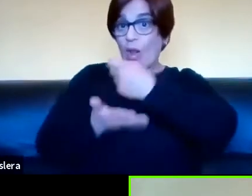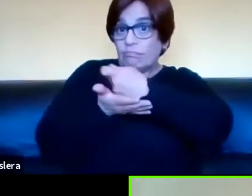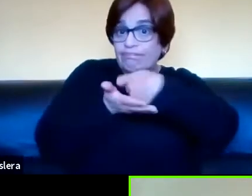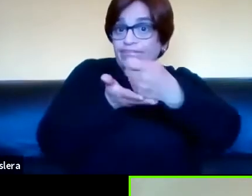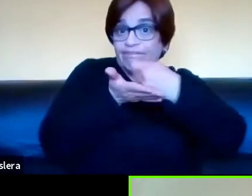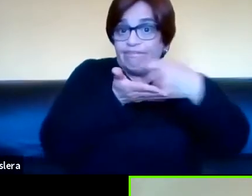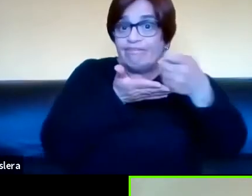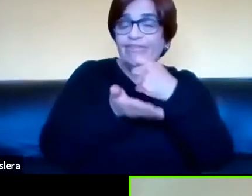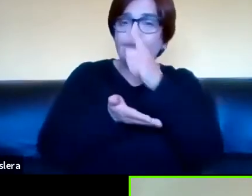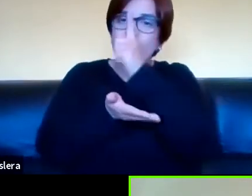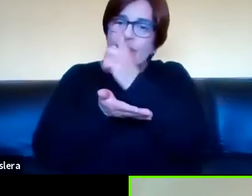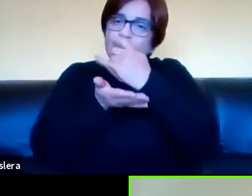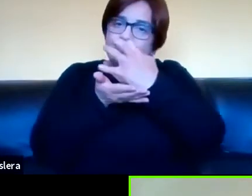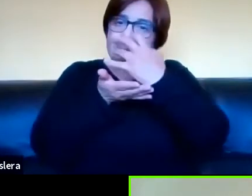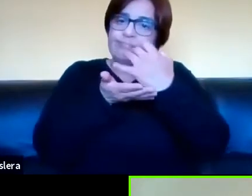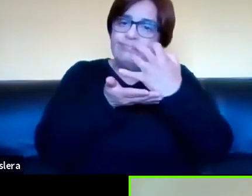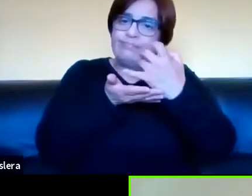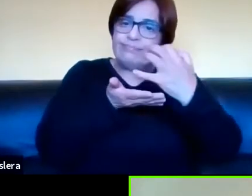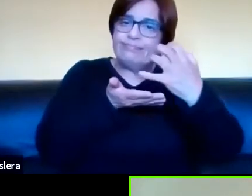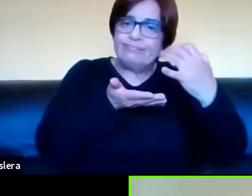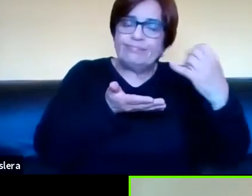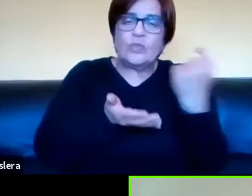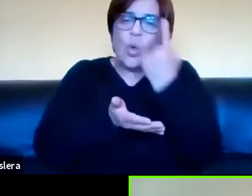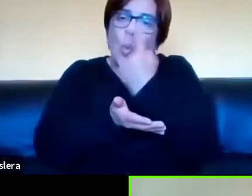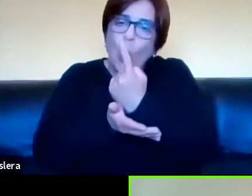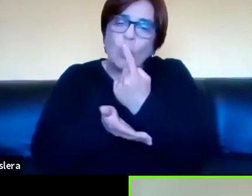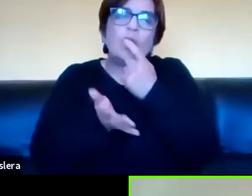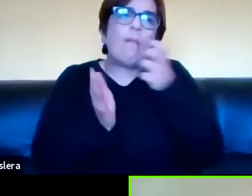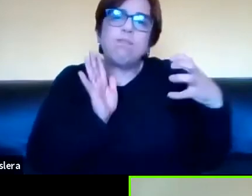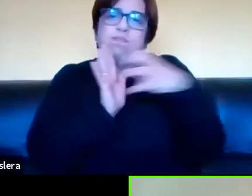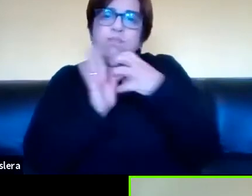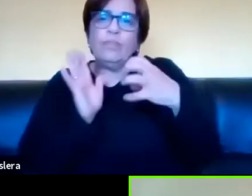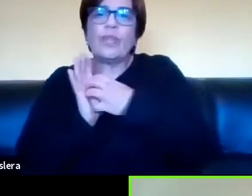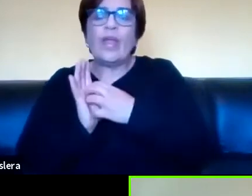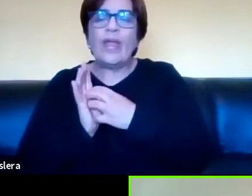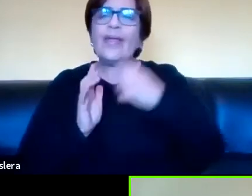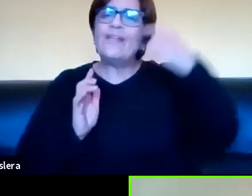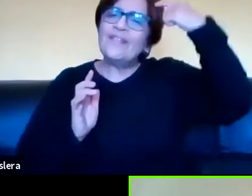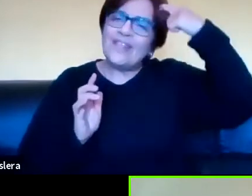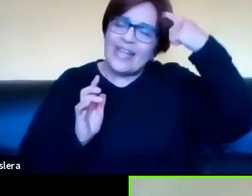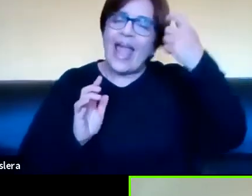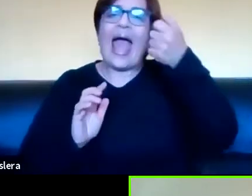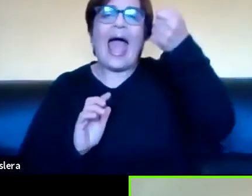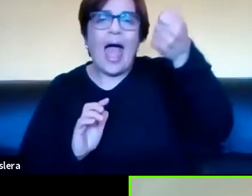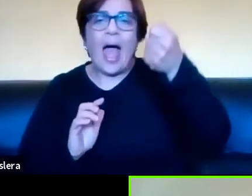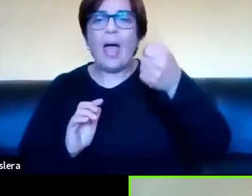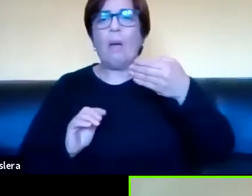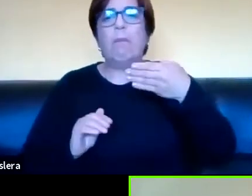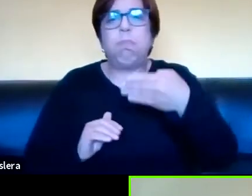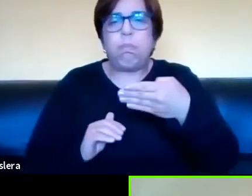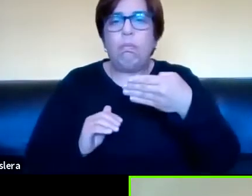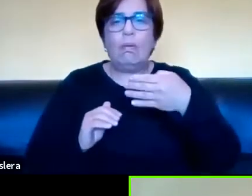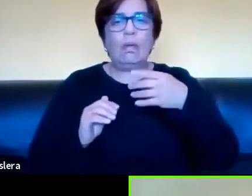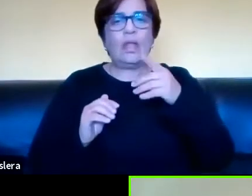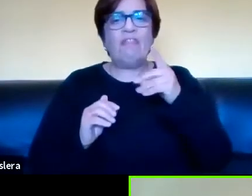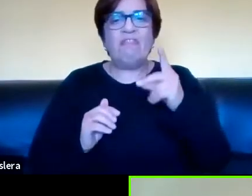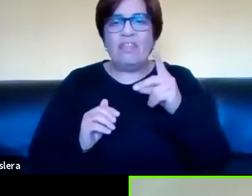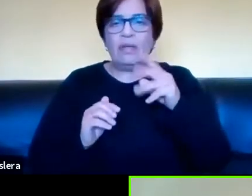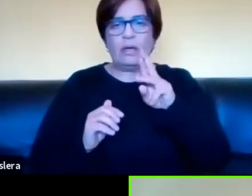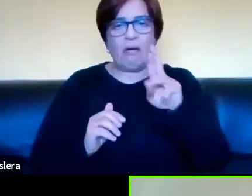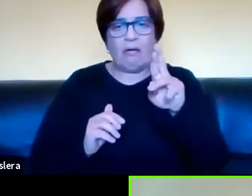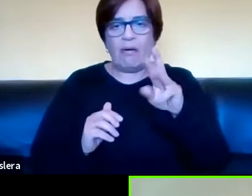cada unidad gráfica lo que representa es una unidad fonológica, que es, por ejemplo, la A, la B, la D, la R,